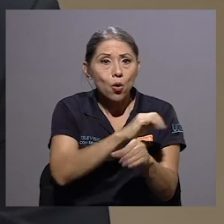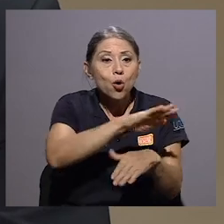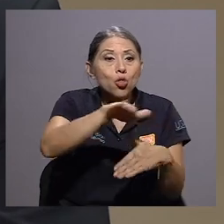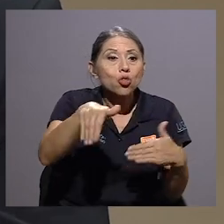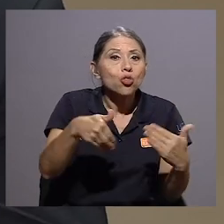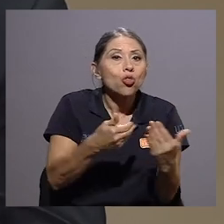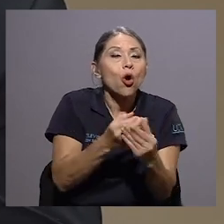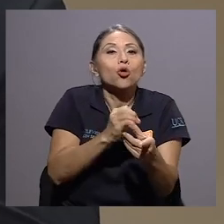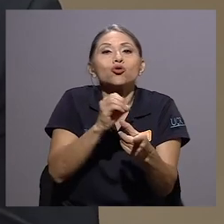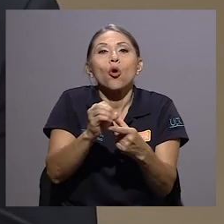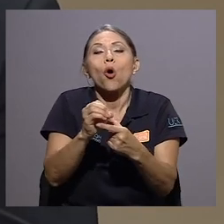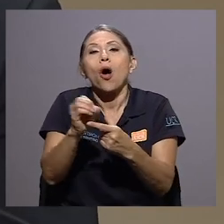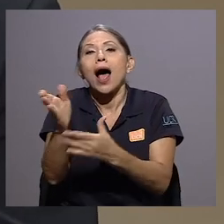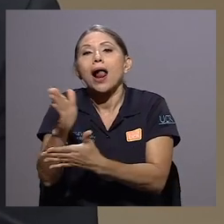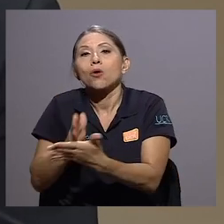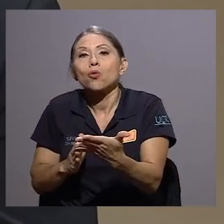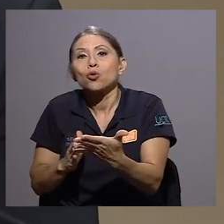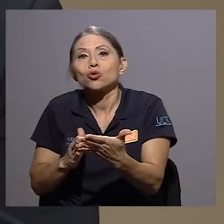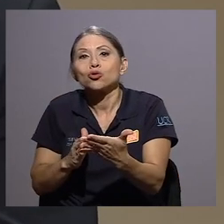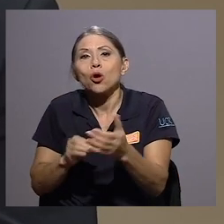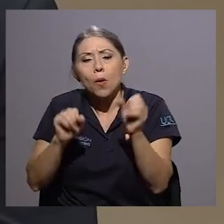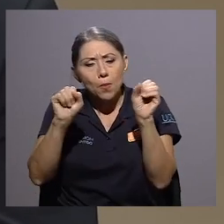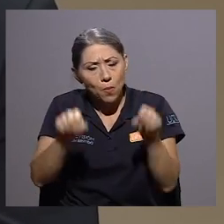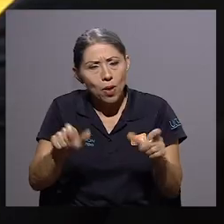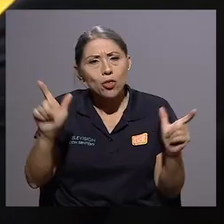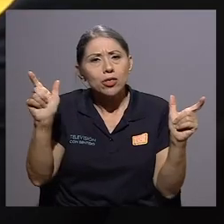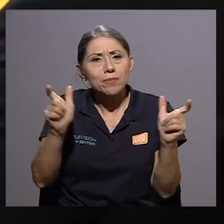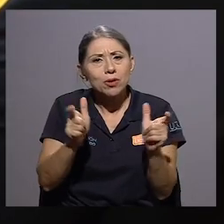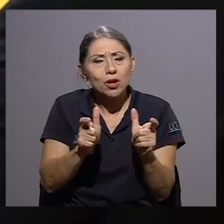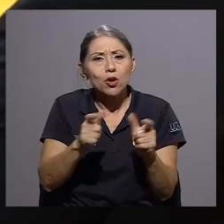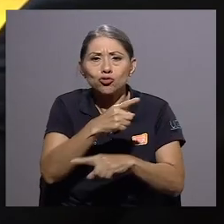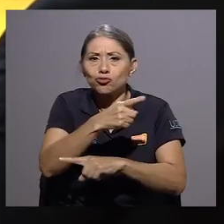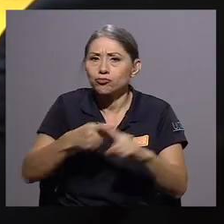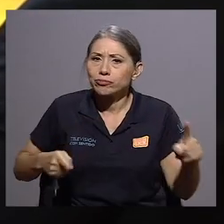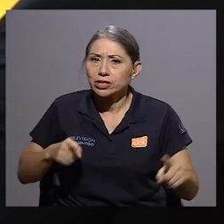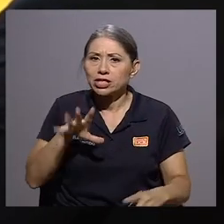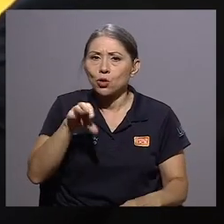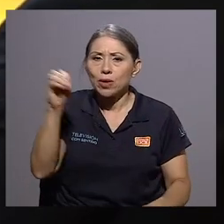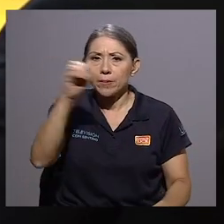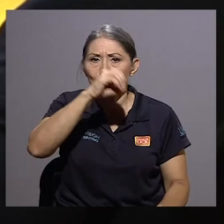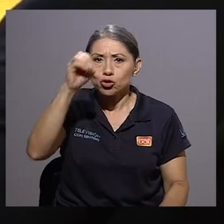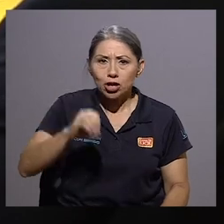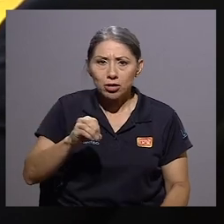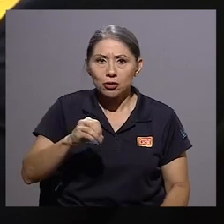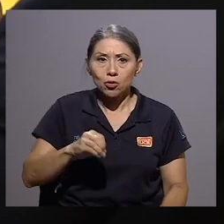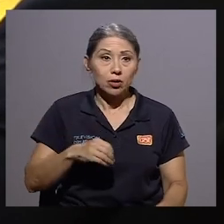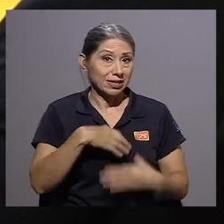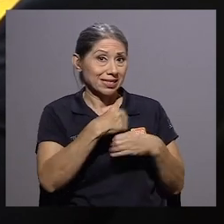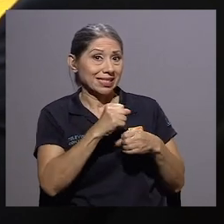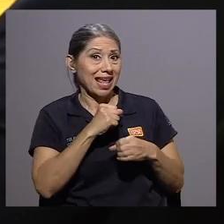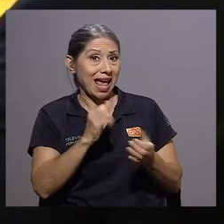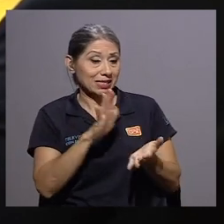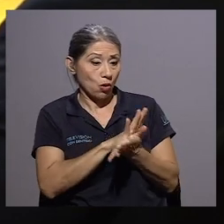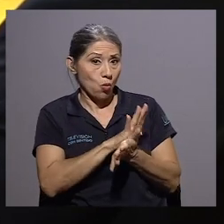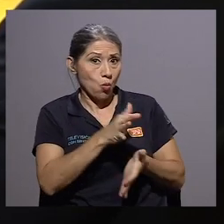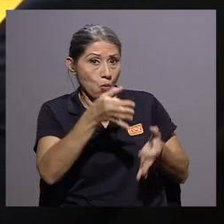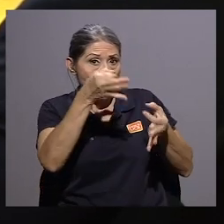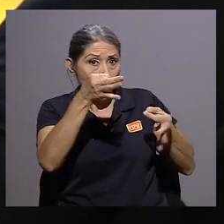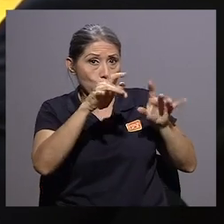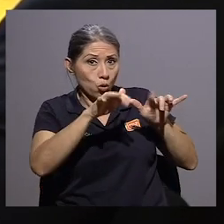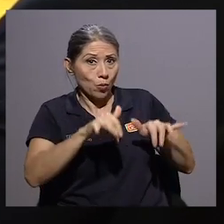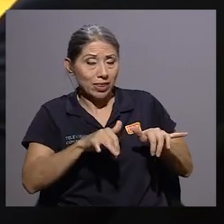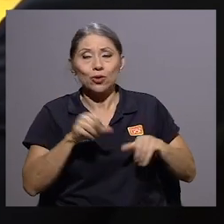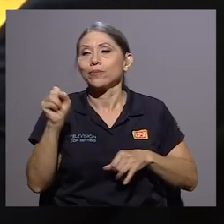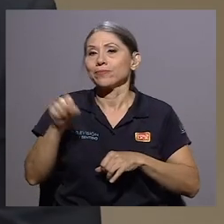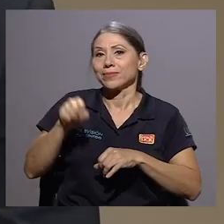hasta en un 50% de la jornada. ¿Se hace un documento para eso? Sí, en realidad se le comunica a los trabajadores cuál